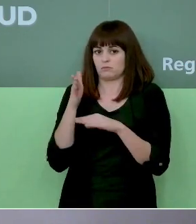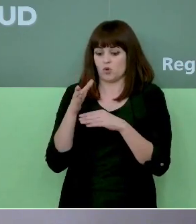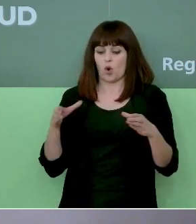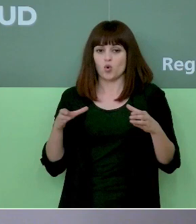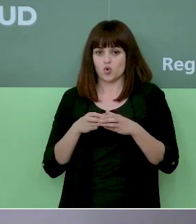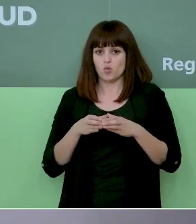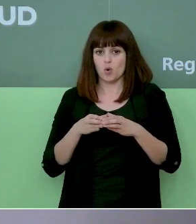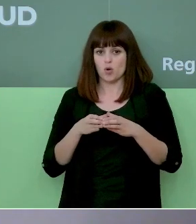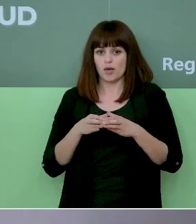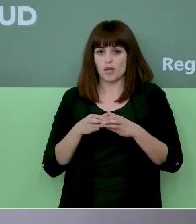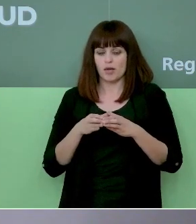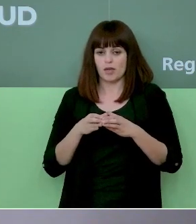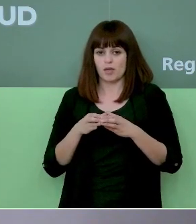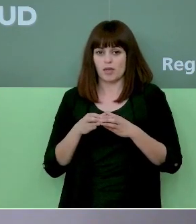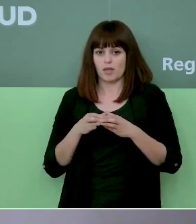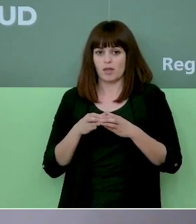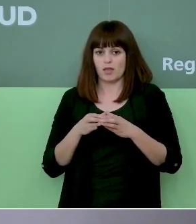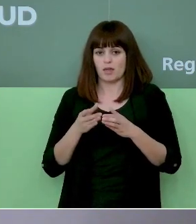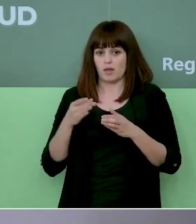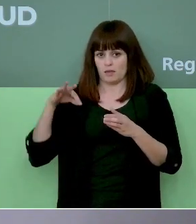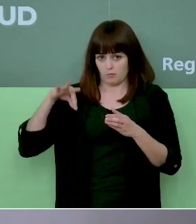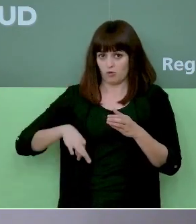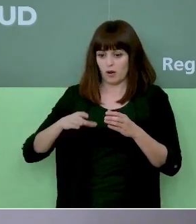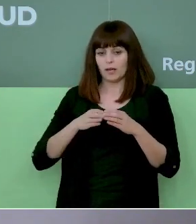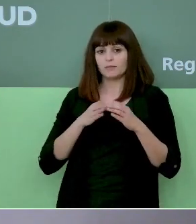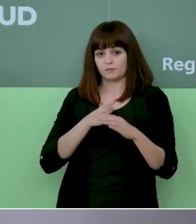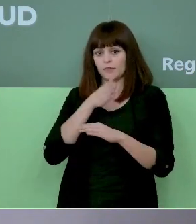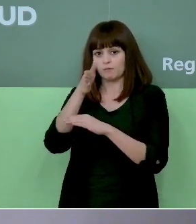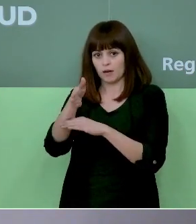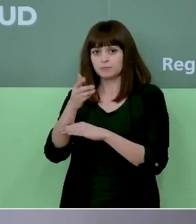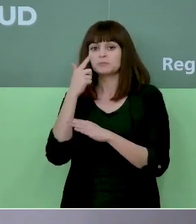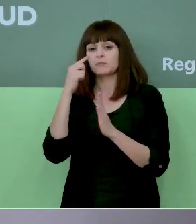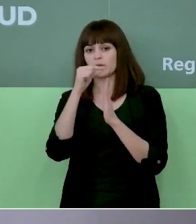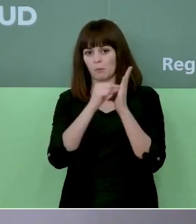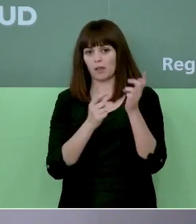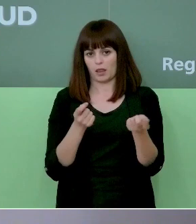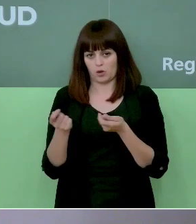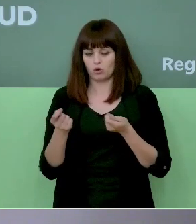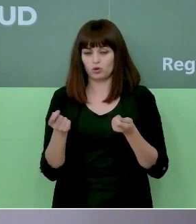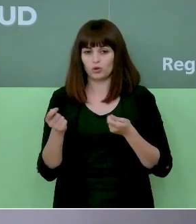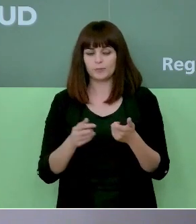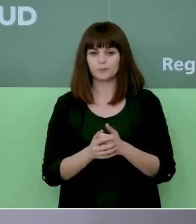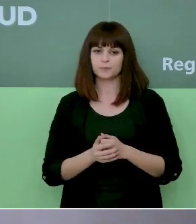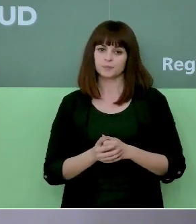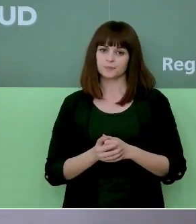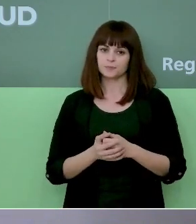de intervención de Corecas para tomar para las medidas de control que